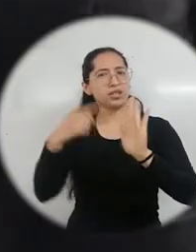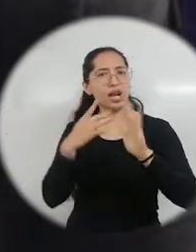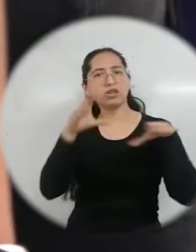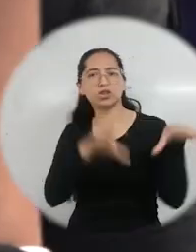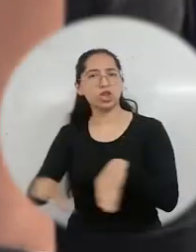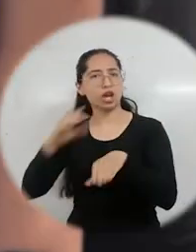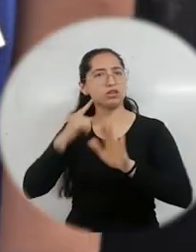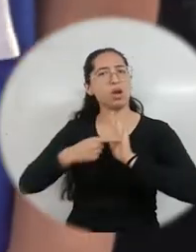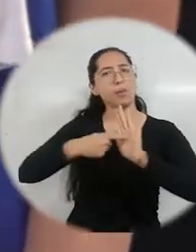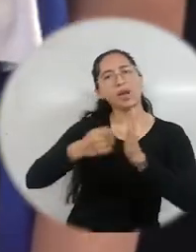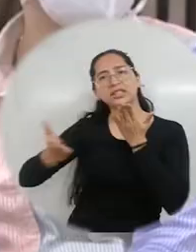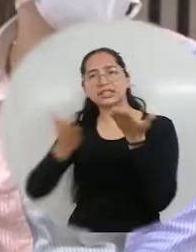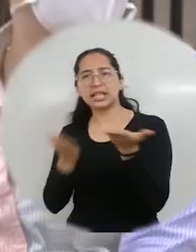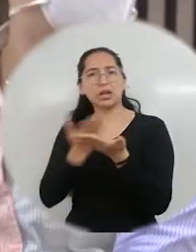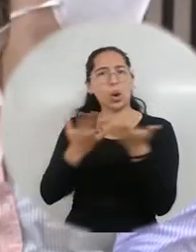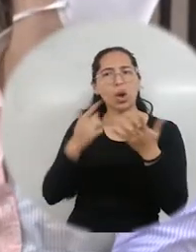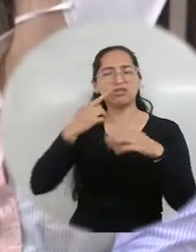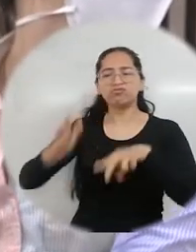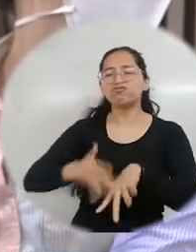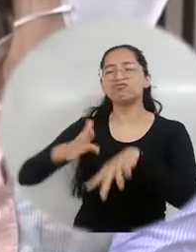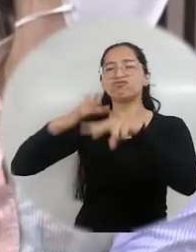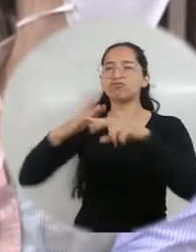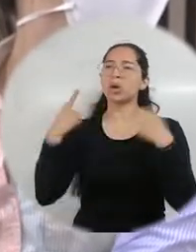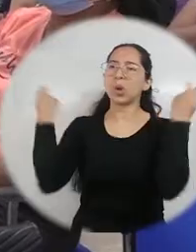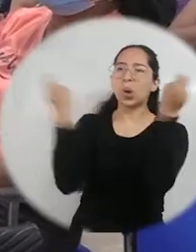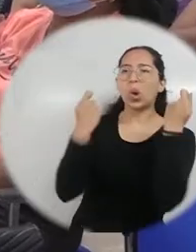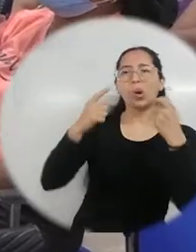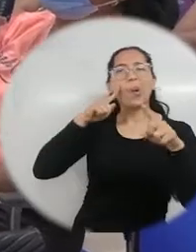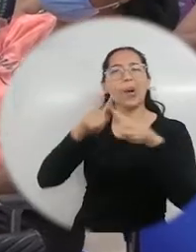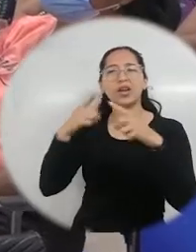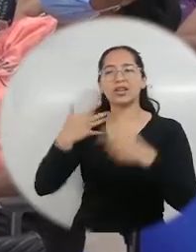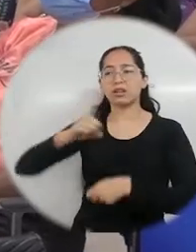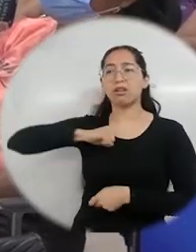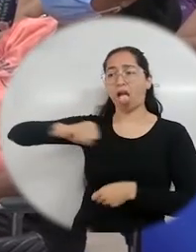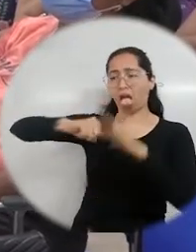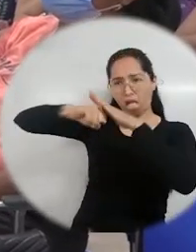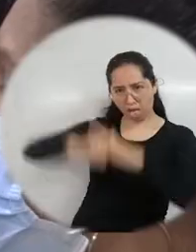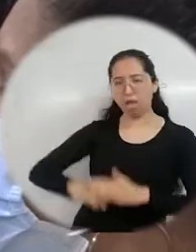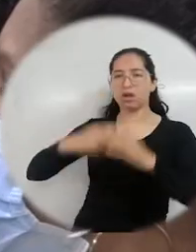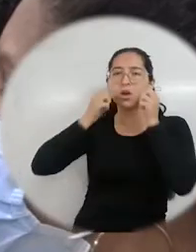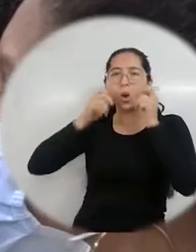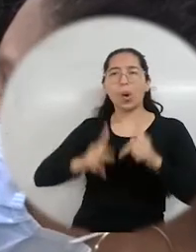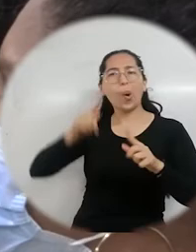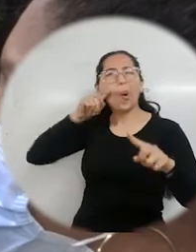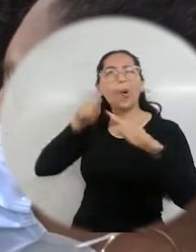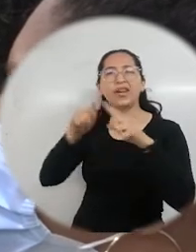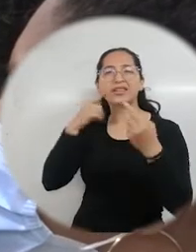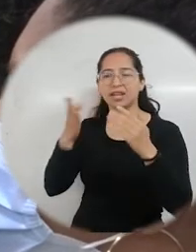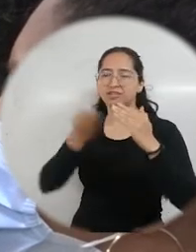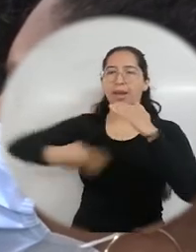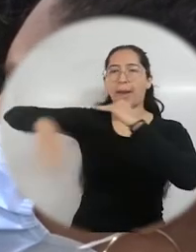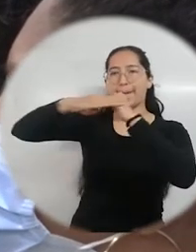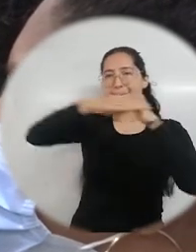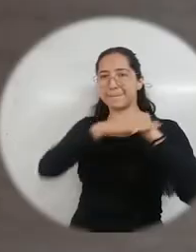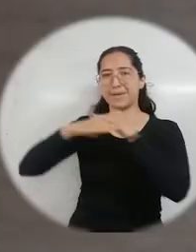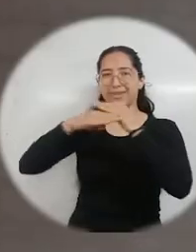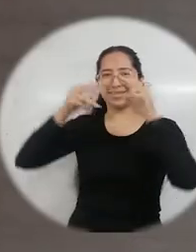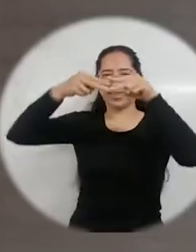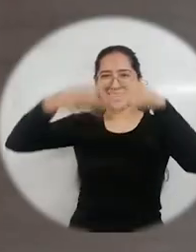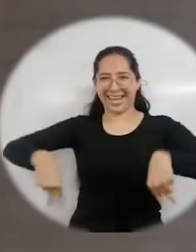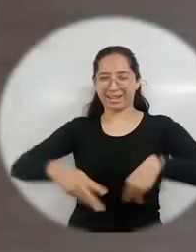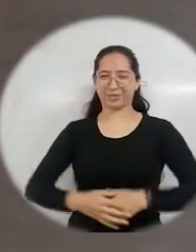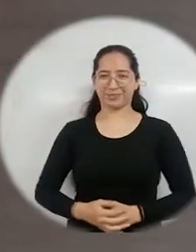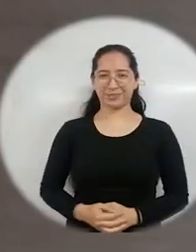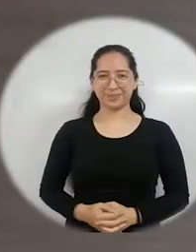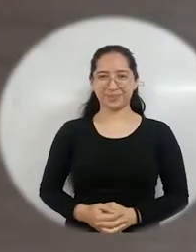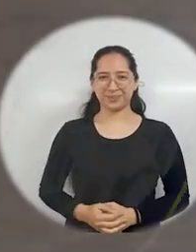Magdalena demuestra su compromiso por dignificar a las mujeres y sigue promoviendo acciones de sensibilización y promoción de los derechos humanos para fomentar